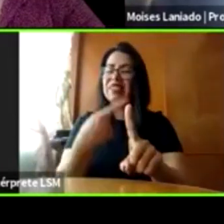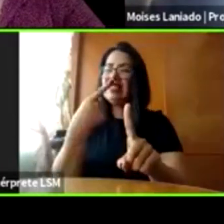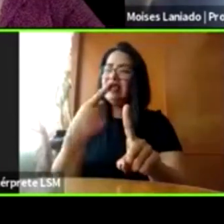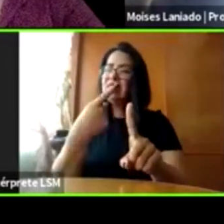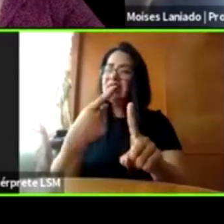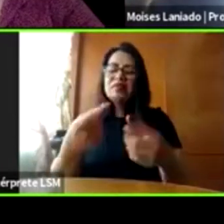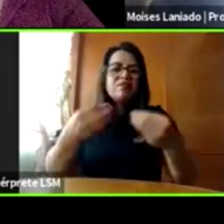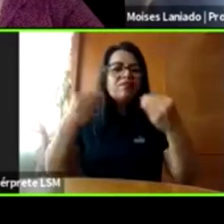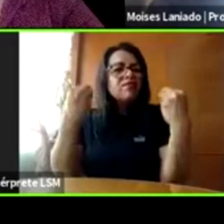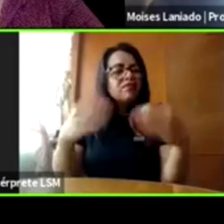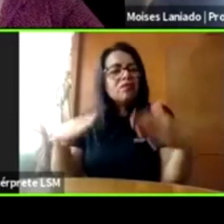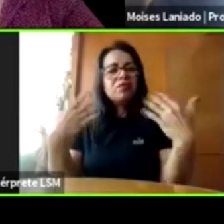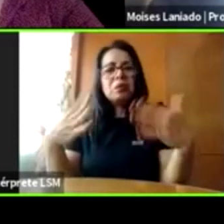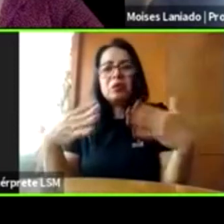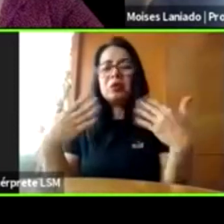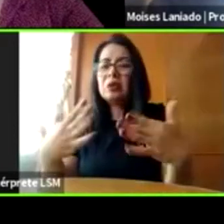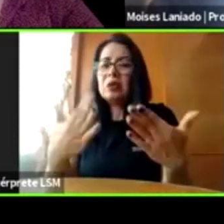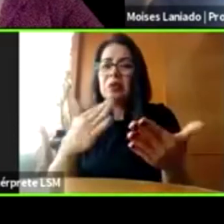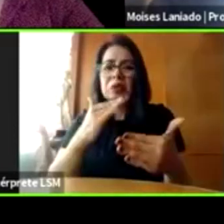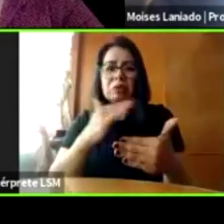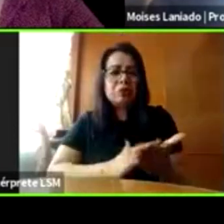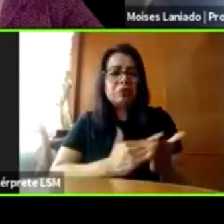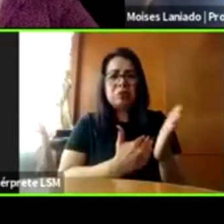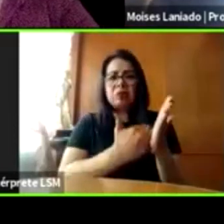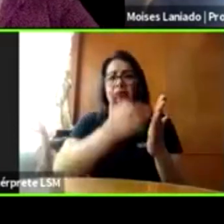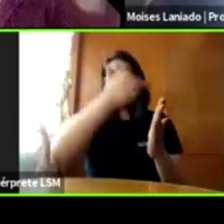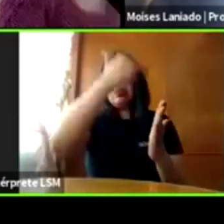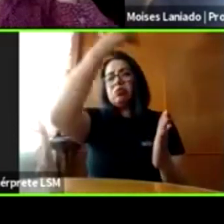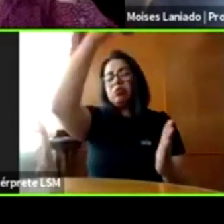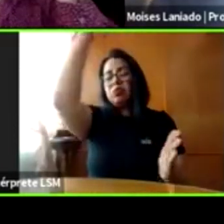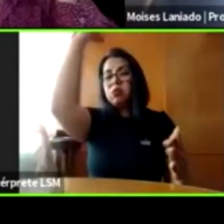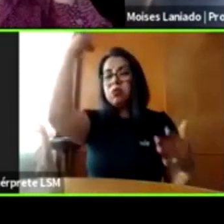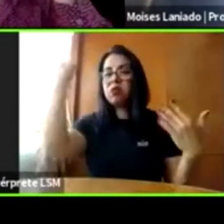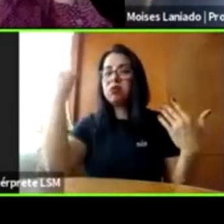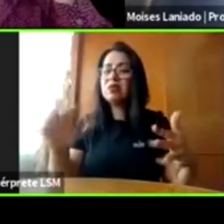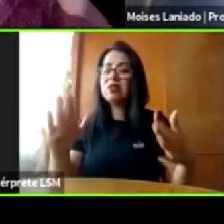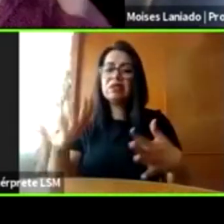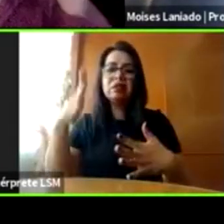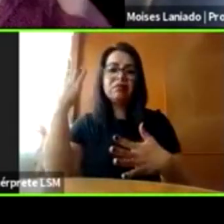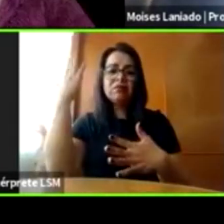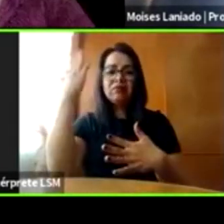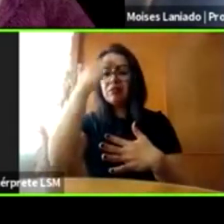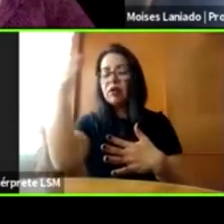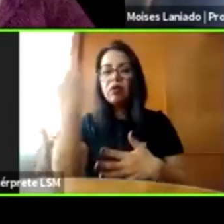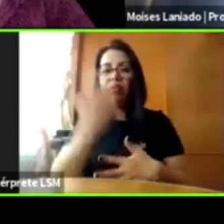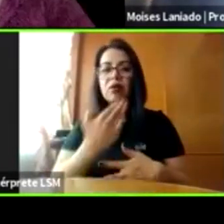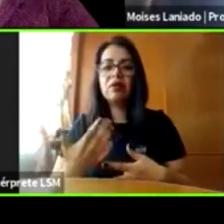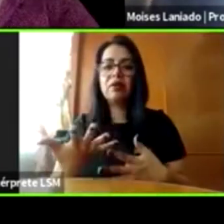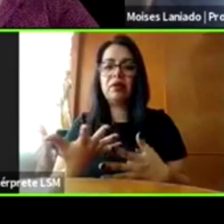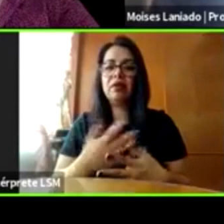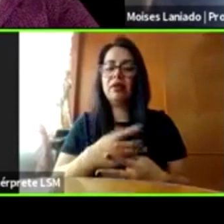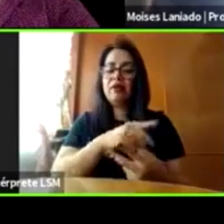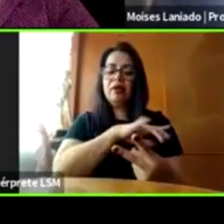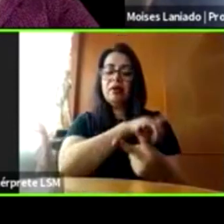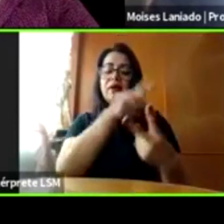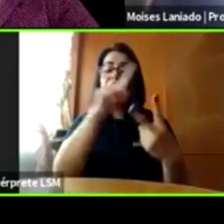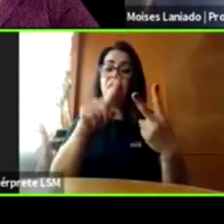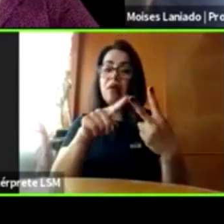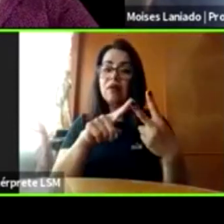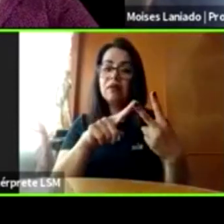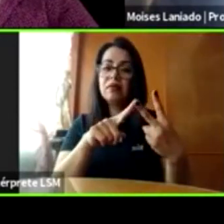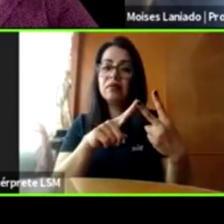y es un número extraordinario, o sea, muy grande y terrorífico. La segunda parte es que